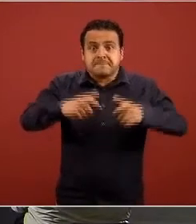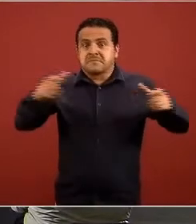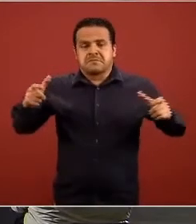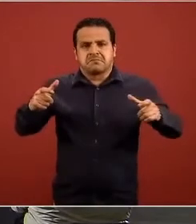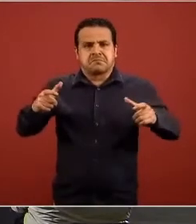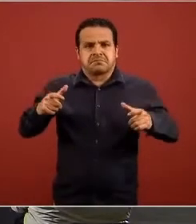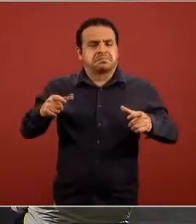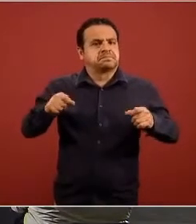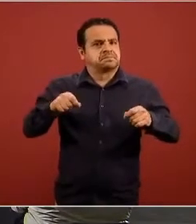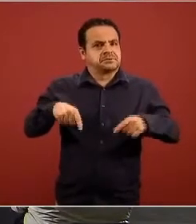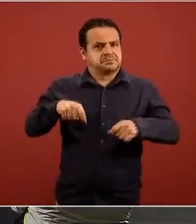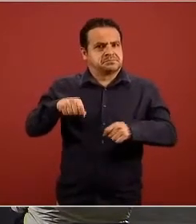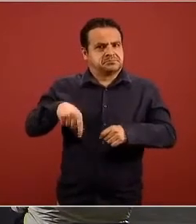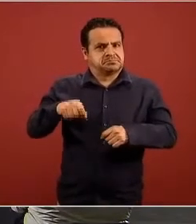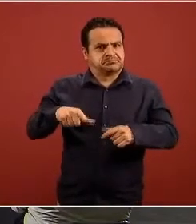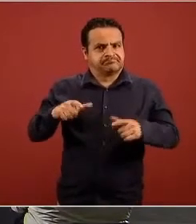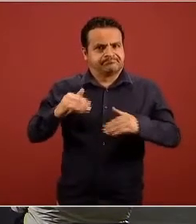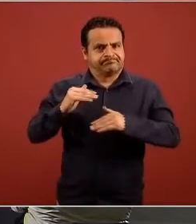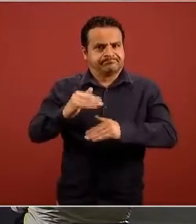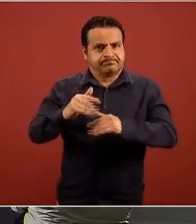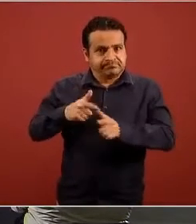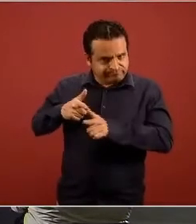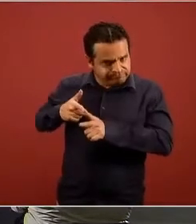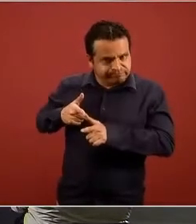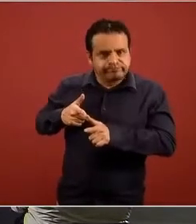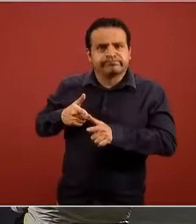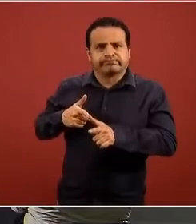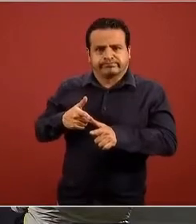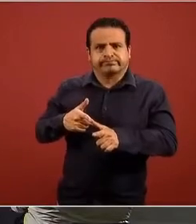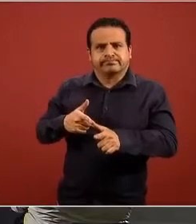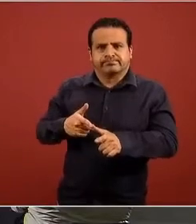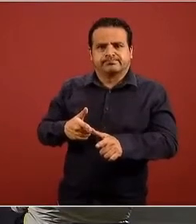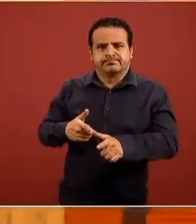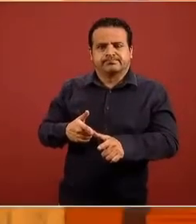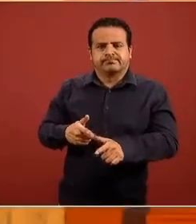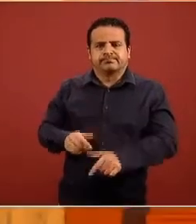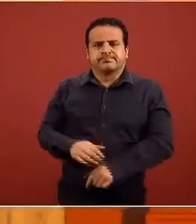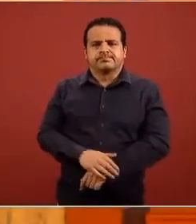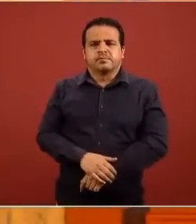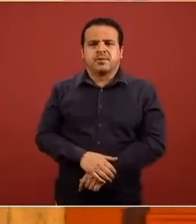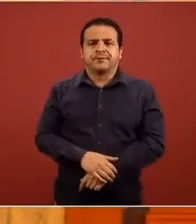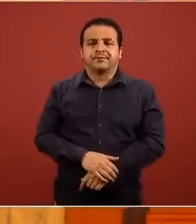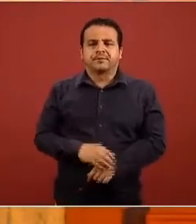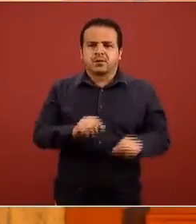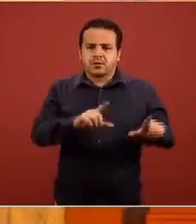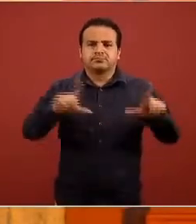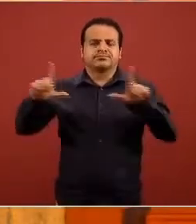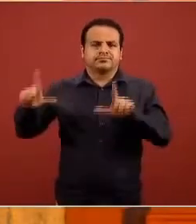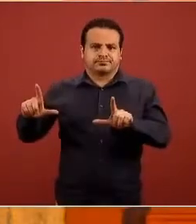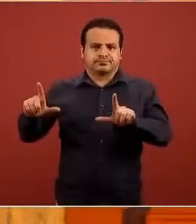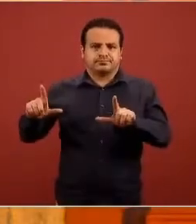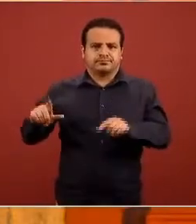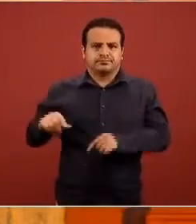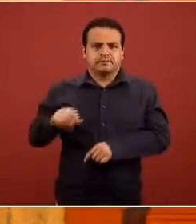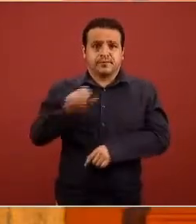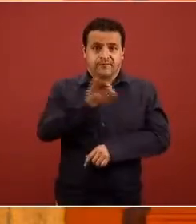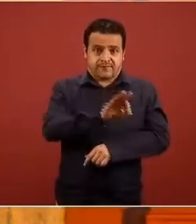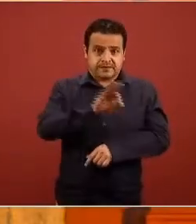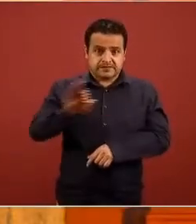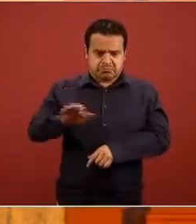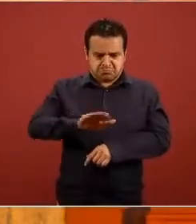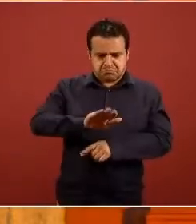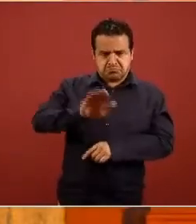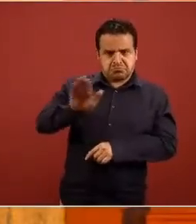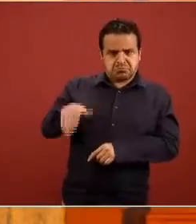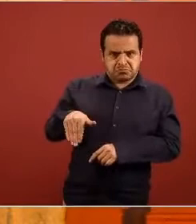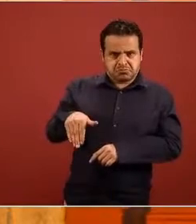sigamos con la siguiente por favor aquí tenemos la distribución ahora sí por fecha de defunción de